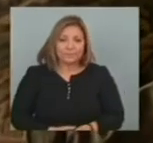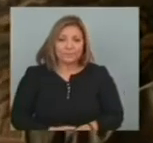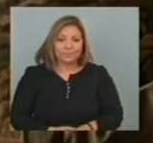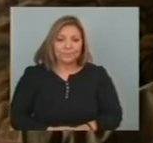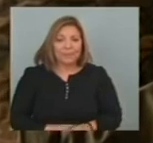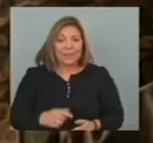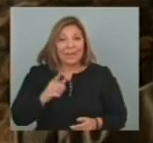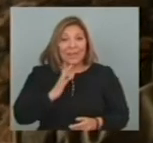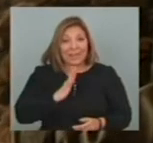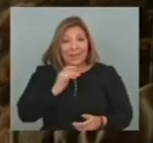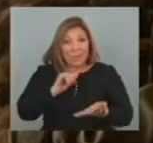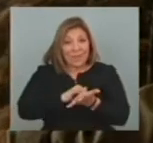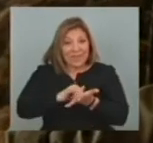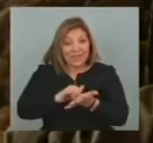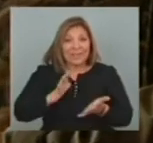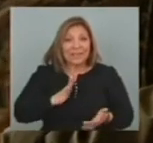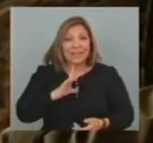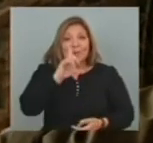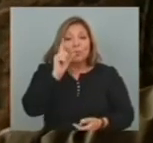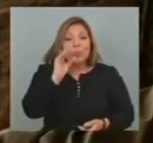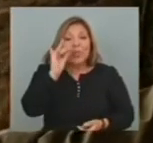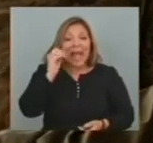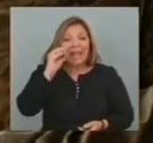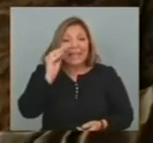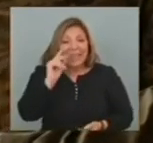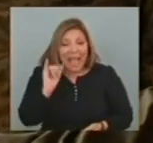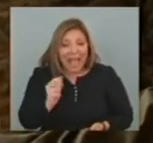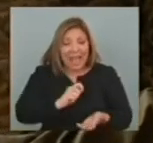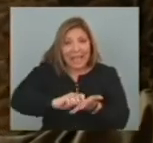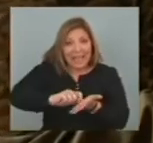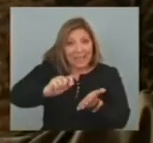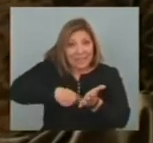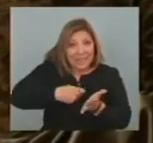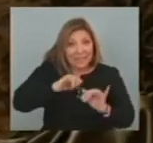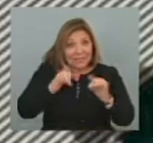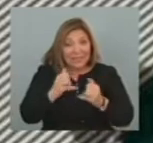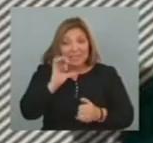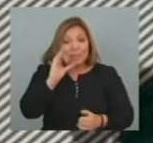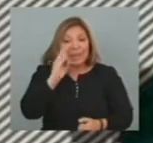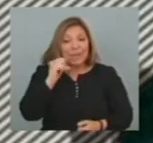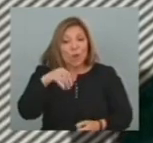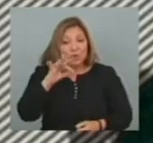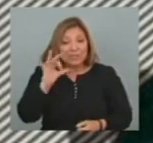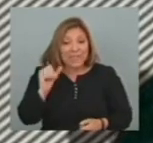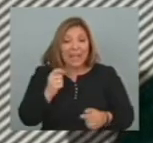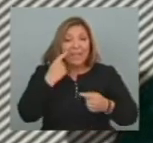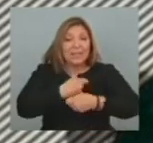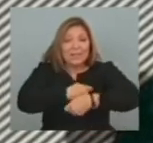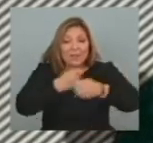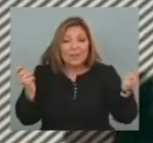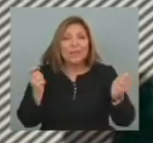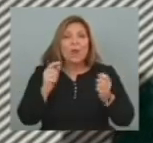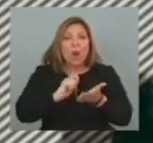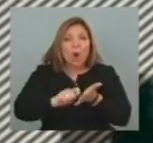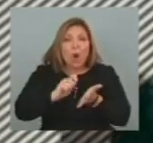La editorial De Nueva York Llamada Sudakia Acaba de firmar Un contrato Con el escritor Uruguayo Gustavo Espinosa Por la edición Y la distribución De una de